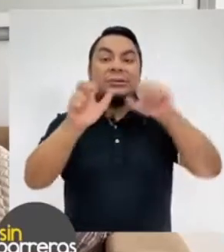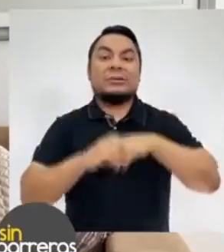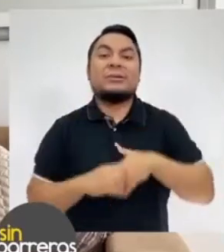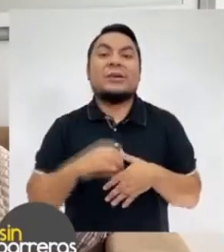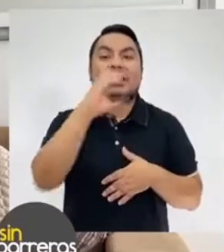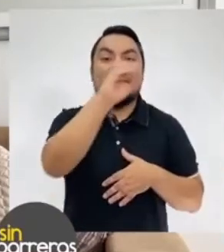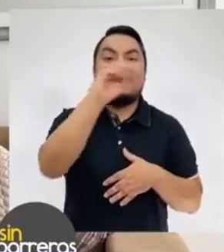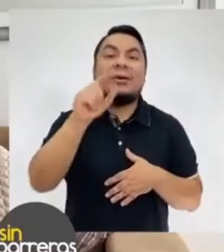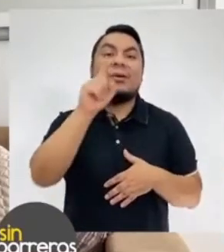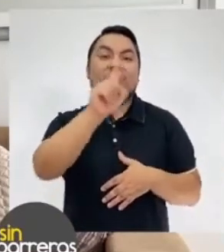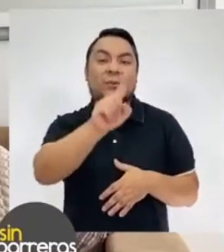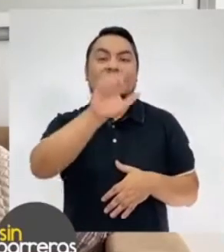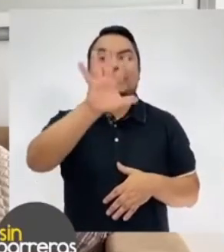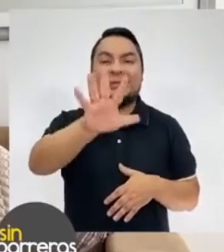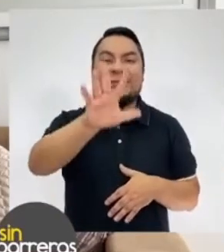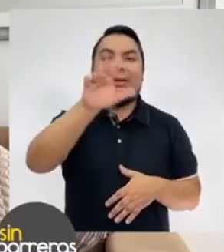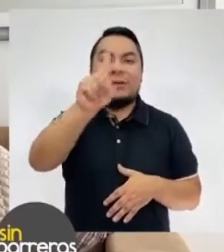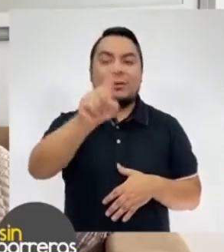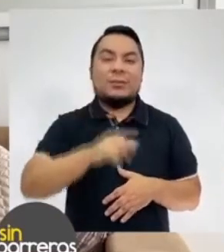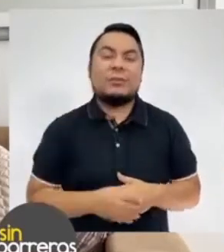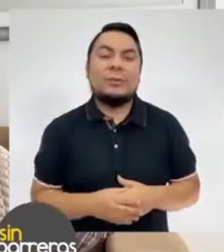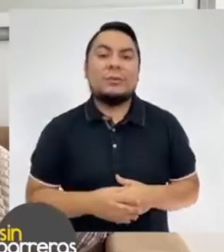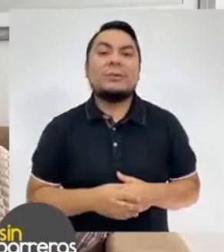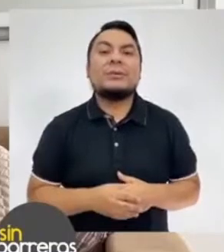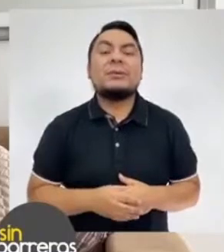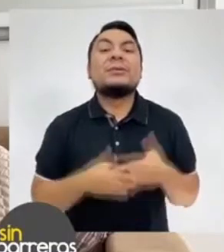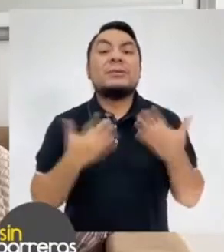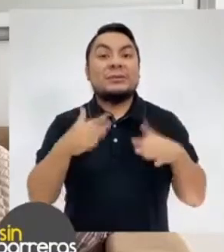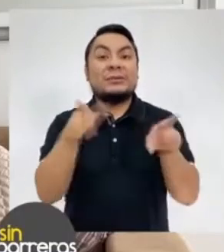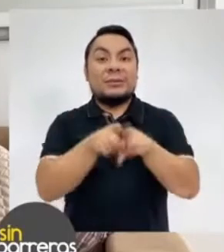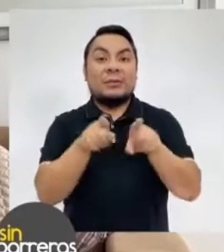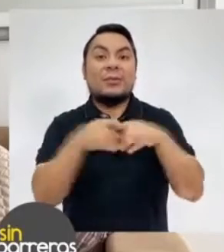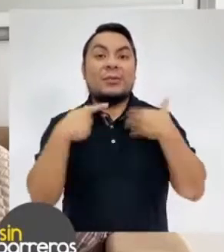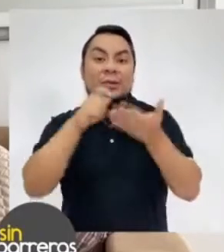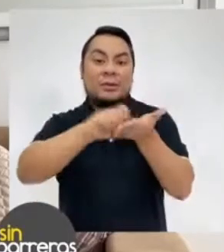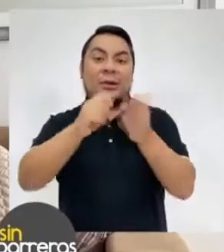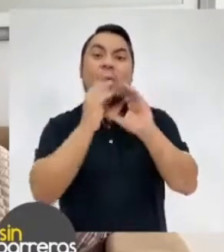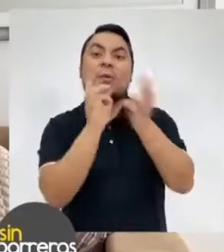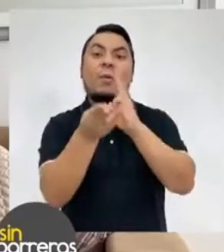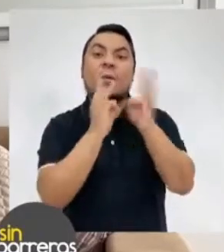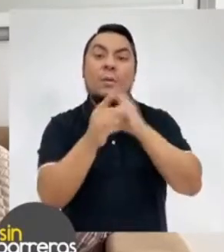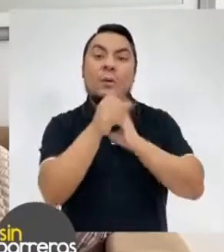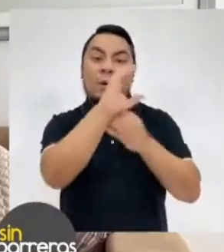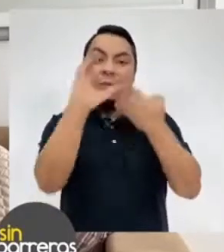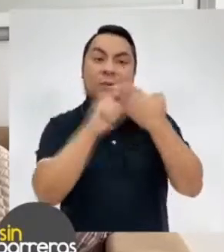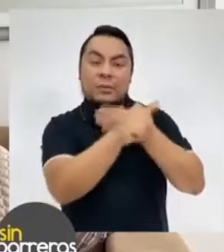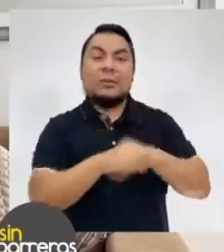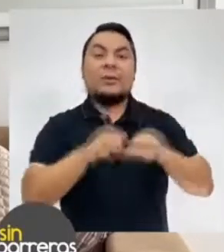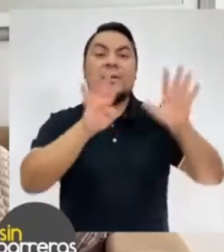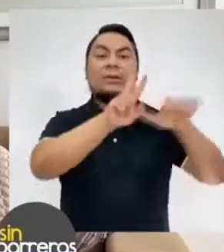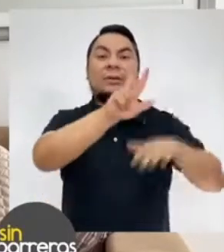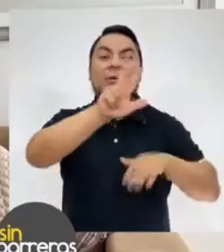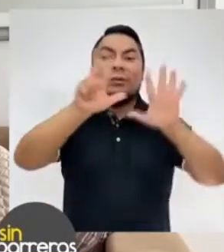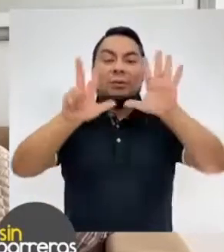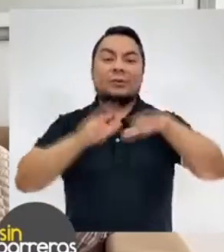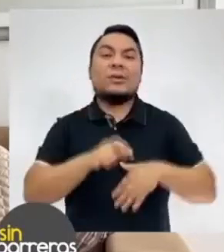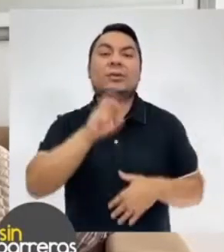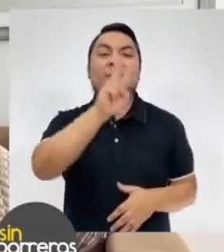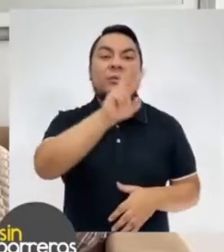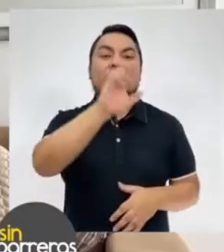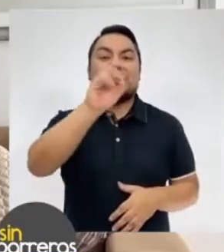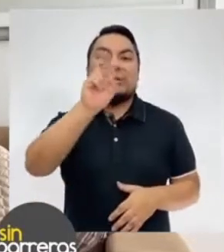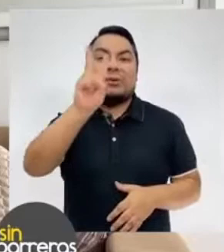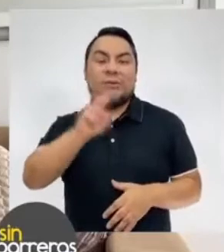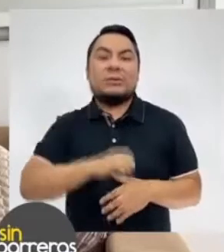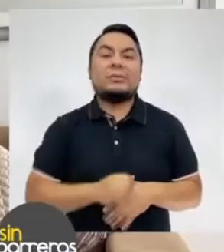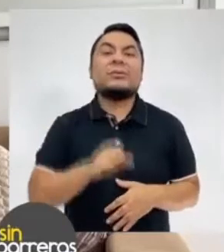0800 00 151 también pueden escribir al whatsapp del conadis 938